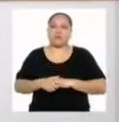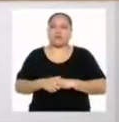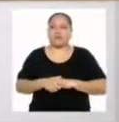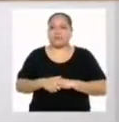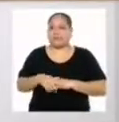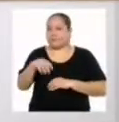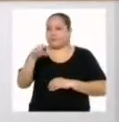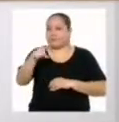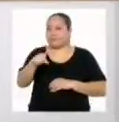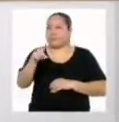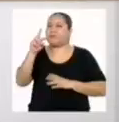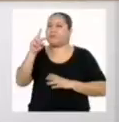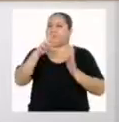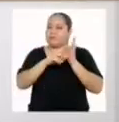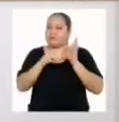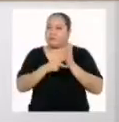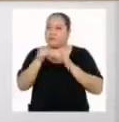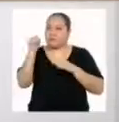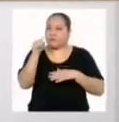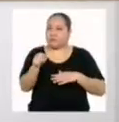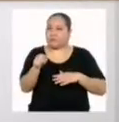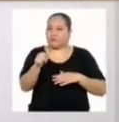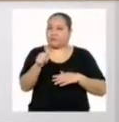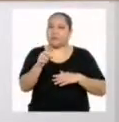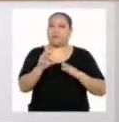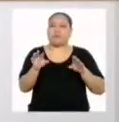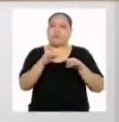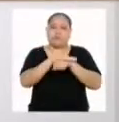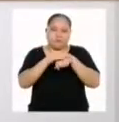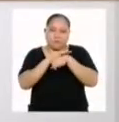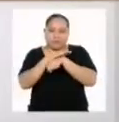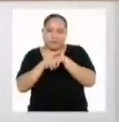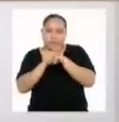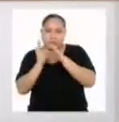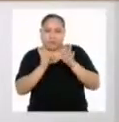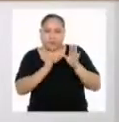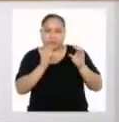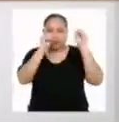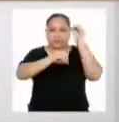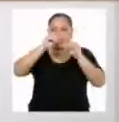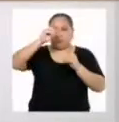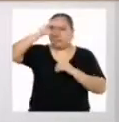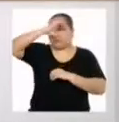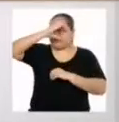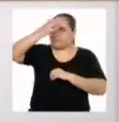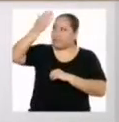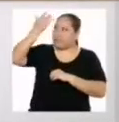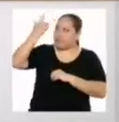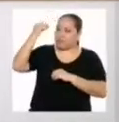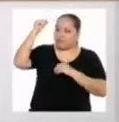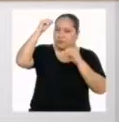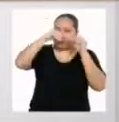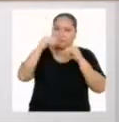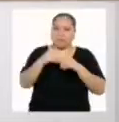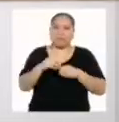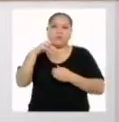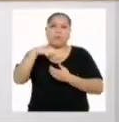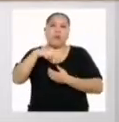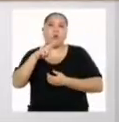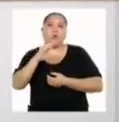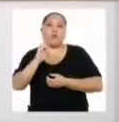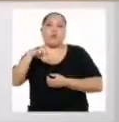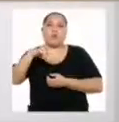eso quiere decir que aquí, a partir de lo planificado, pones en práctica conocimientos y adquiridos, propiedades,